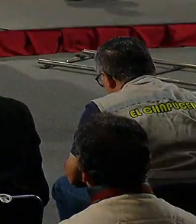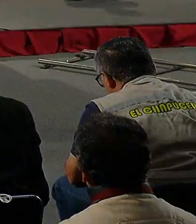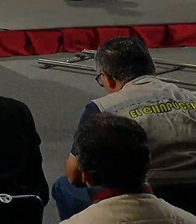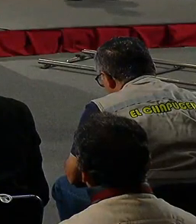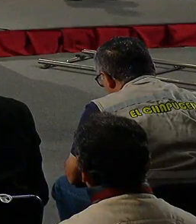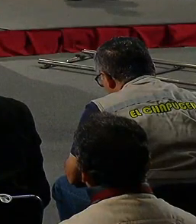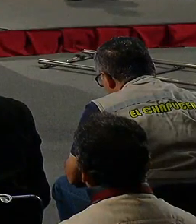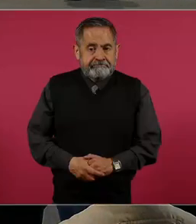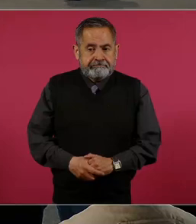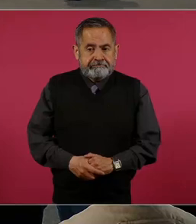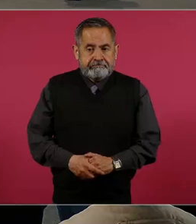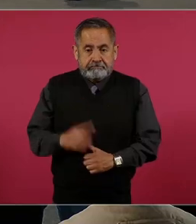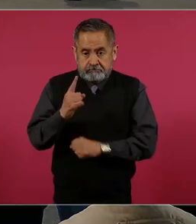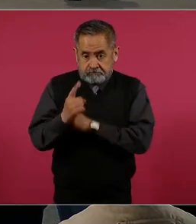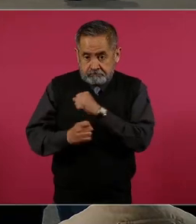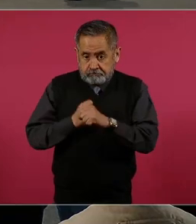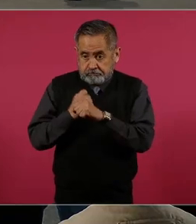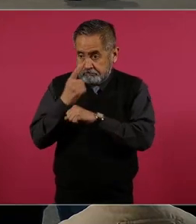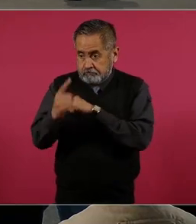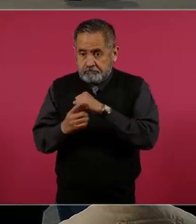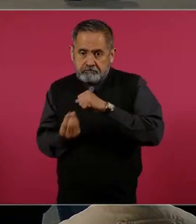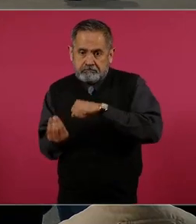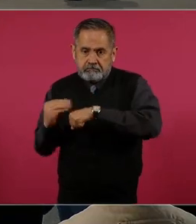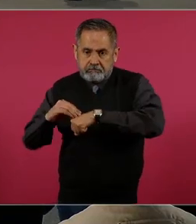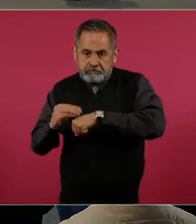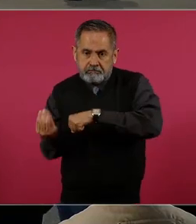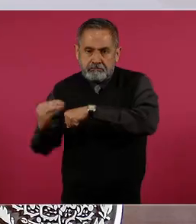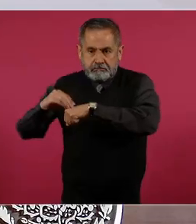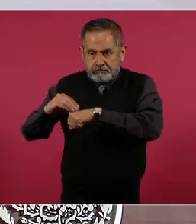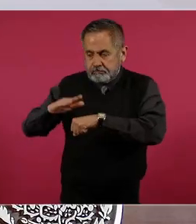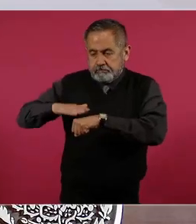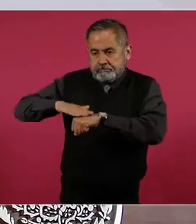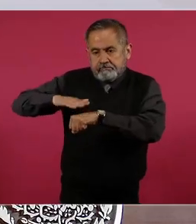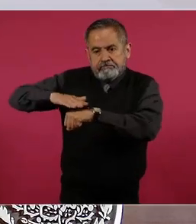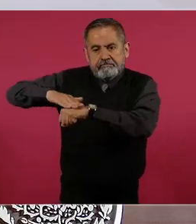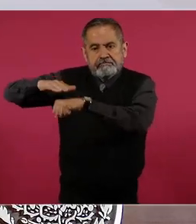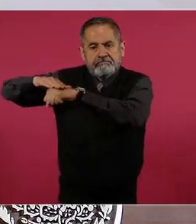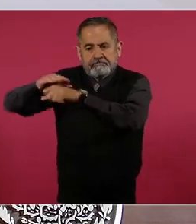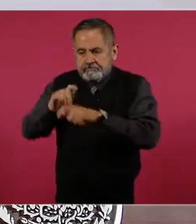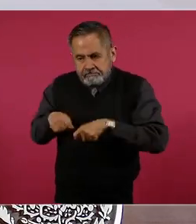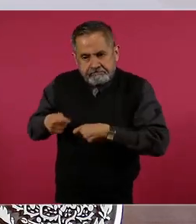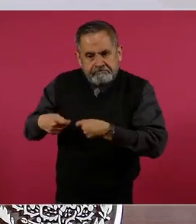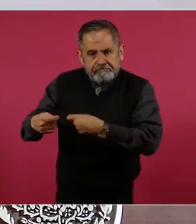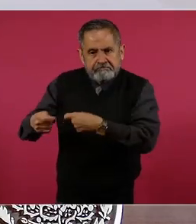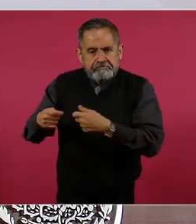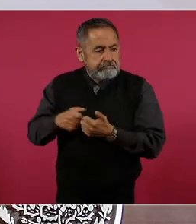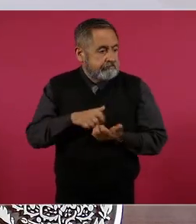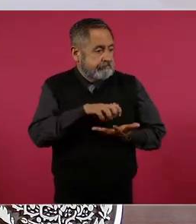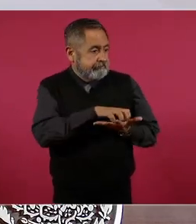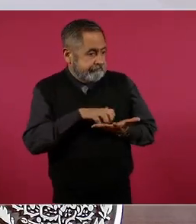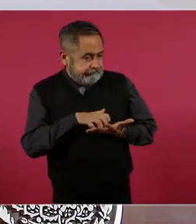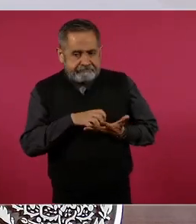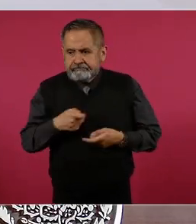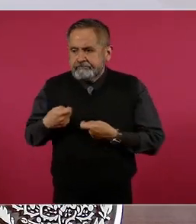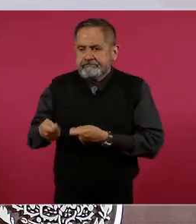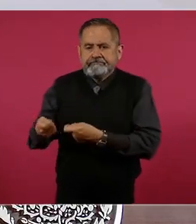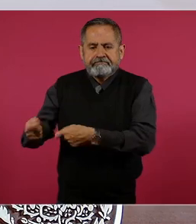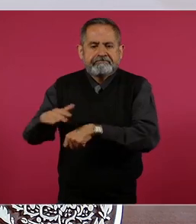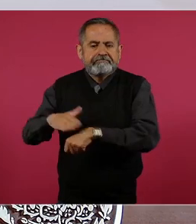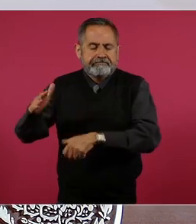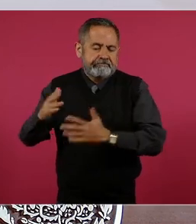veces ejerciendo más del presupuesto que en un inicio tenía autorizado a través de estos ahorros que se canalizan de esta forma.